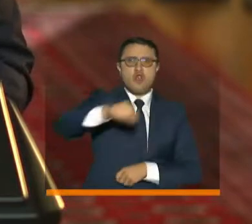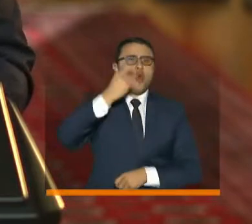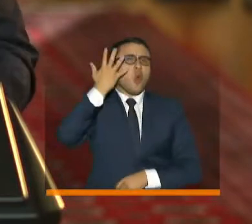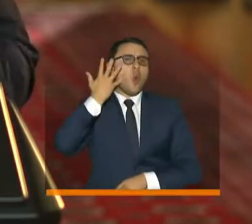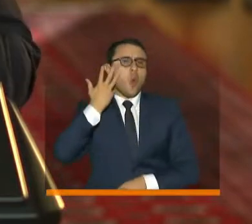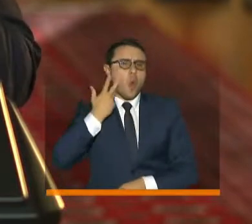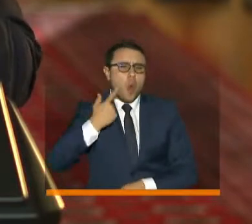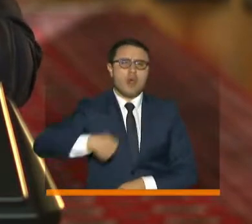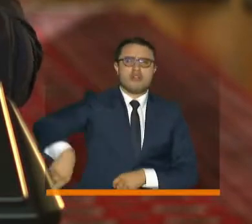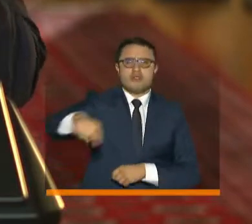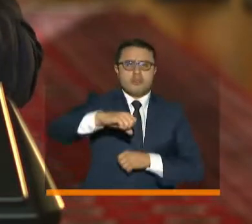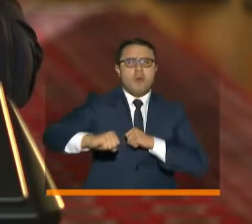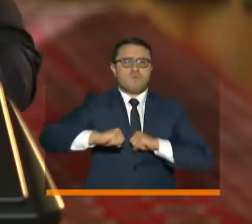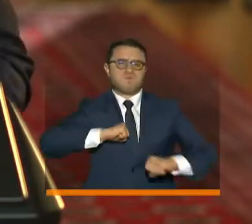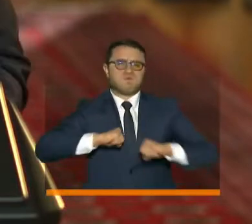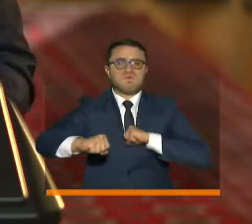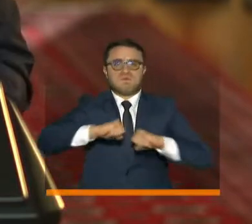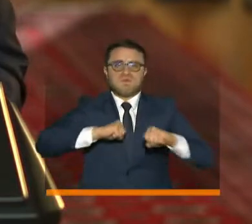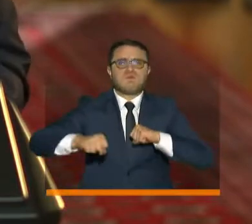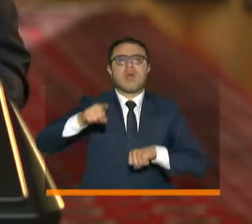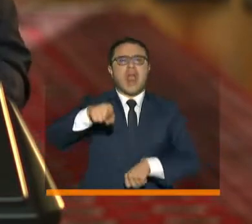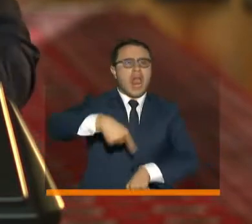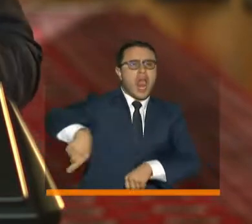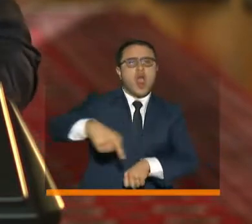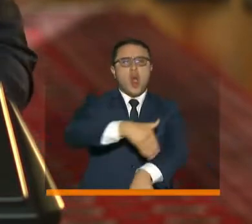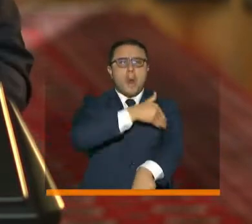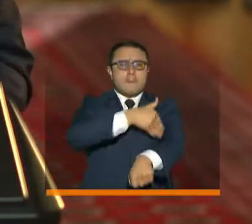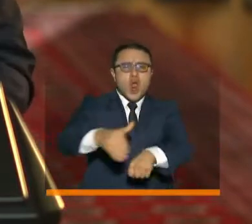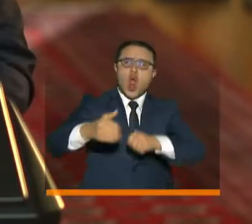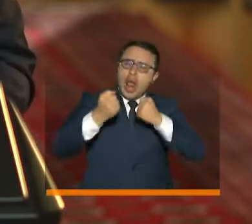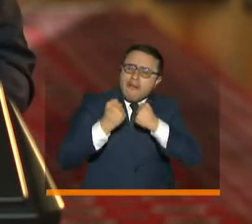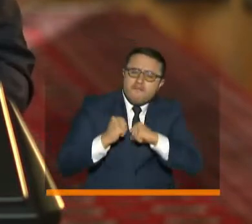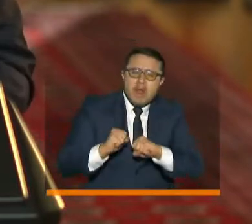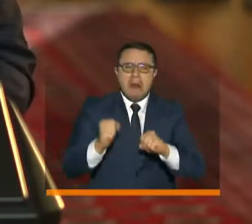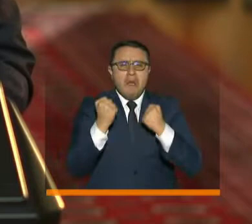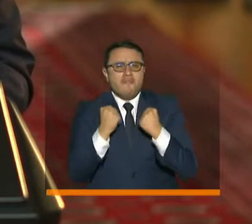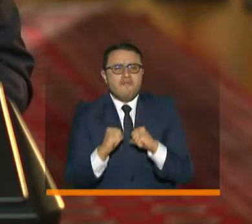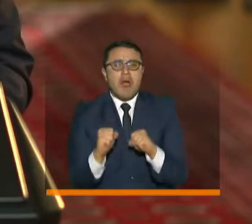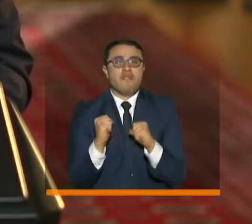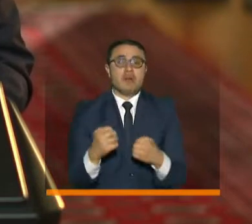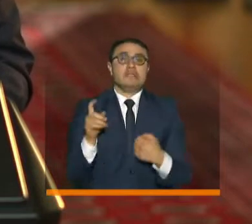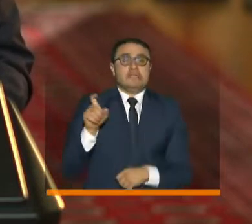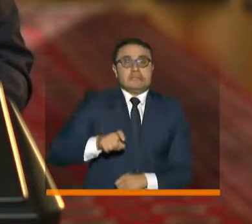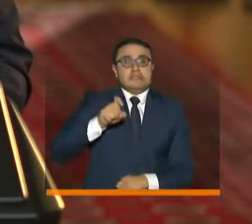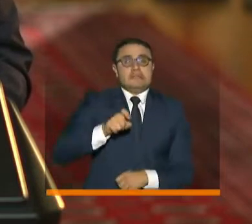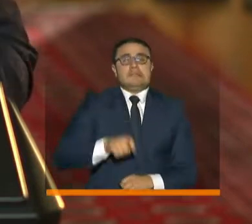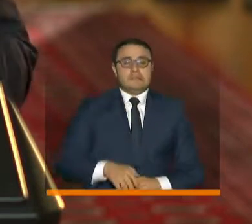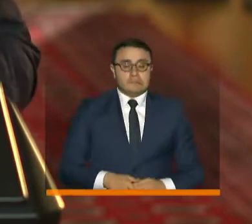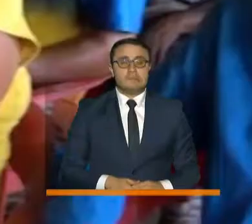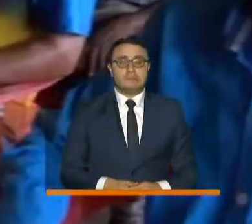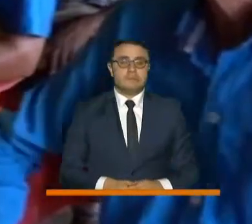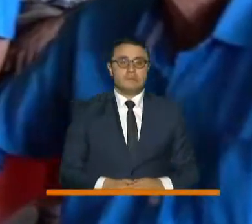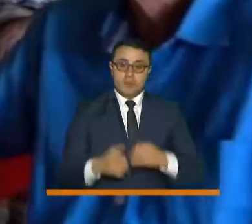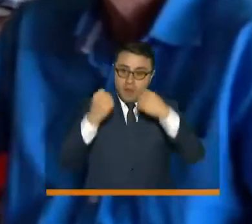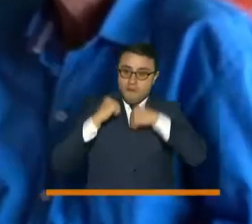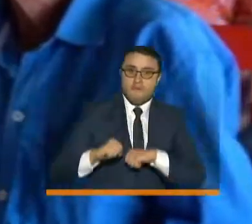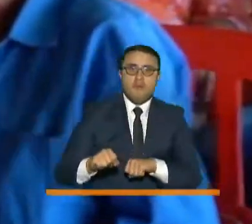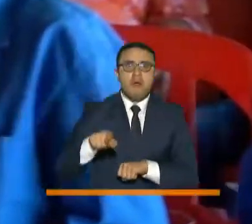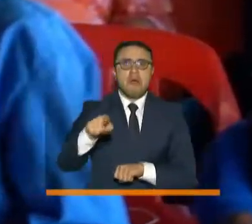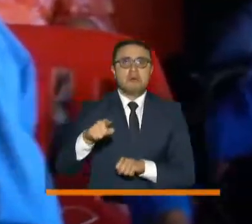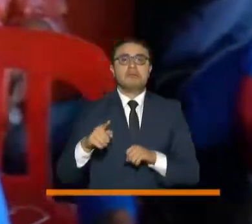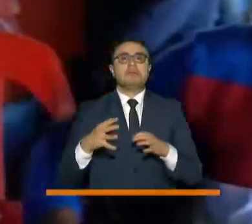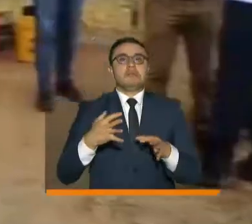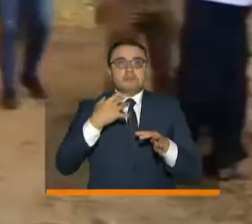realizan los millones de esfuerzos que son necesarios, esfuerzos que los